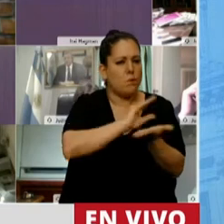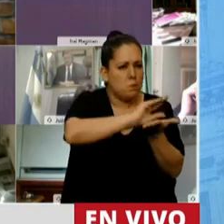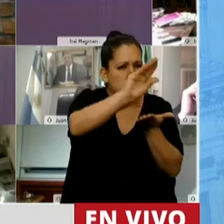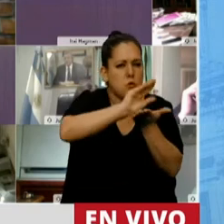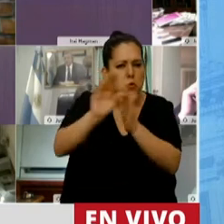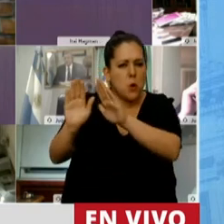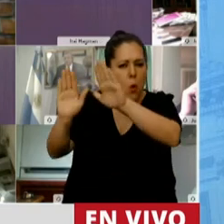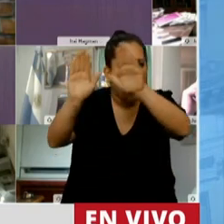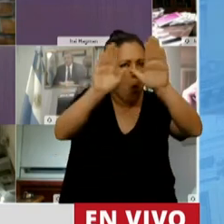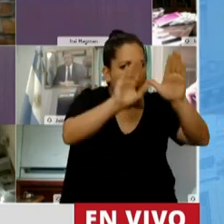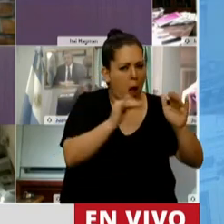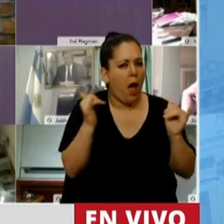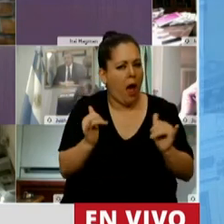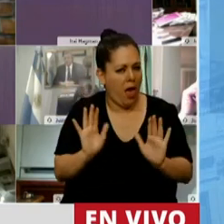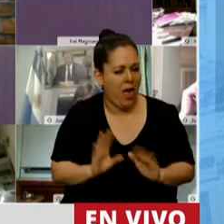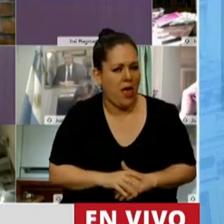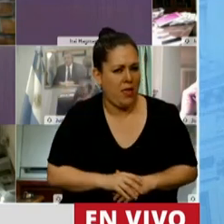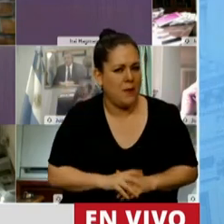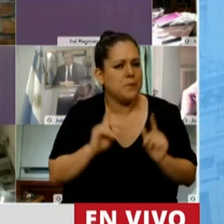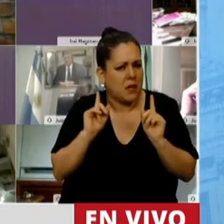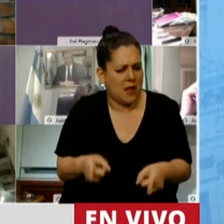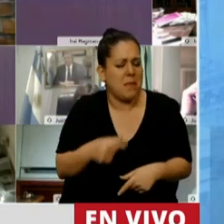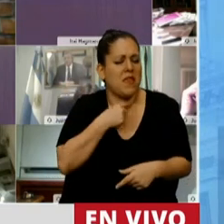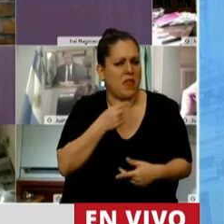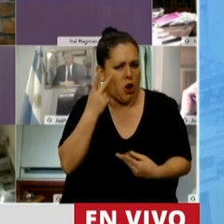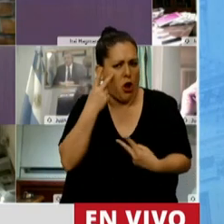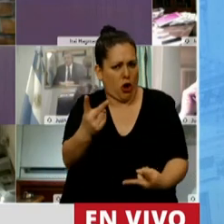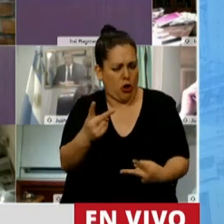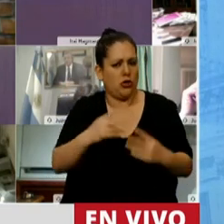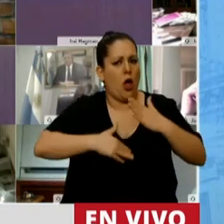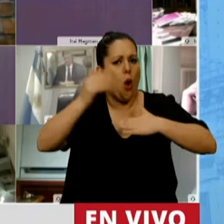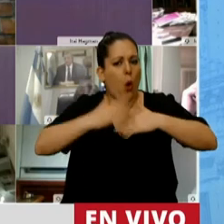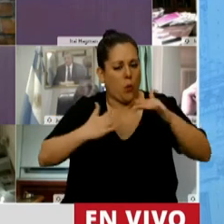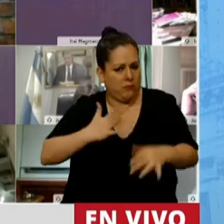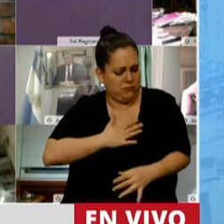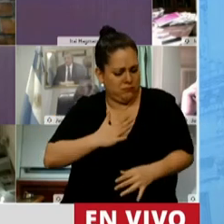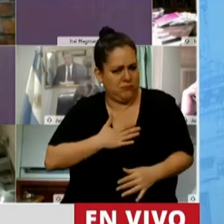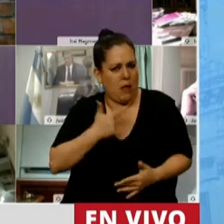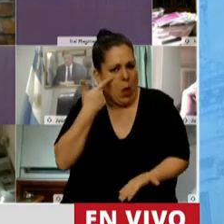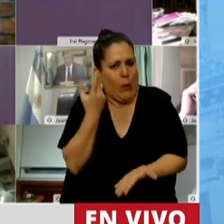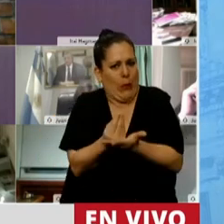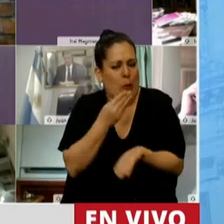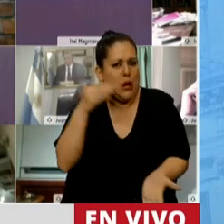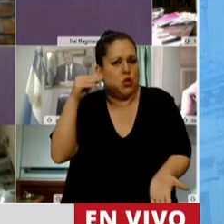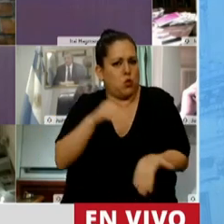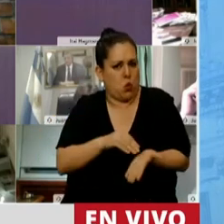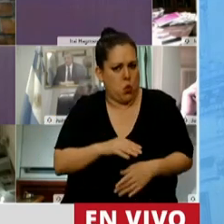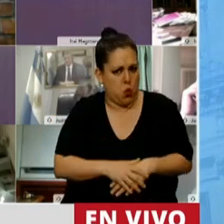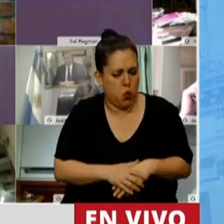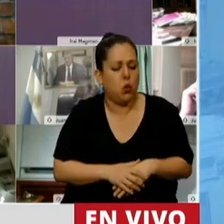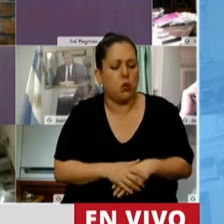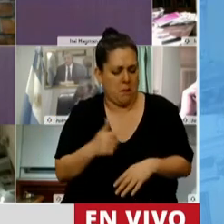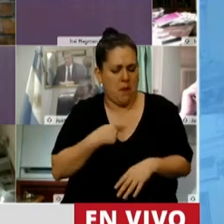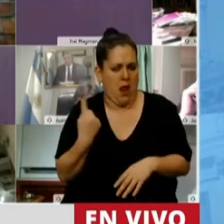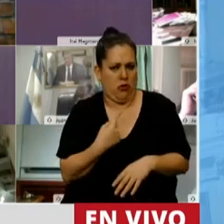también quiero resaltar obras que para nosotros, los chubutenses, son realmente importantes. Vaya